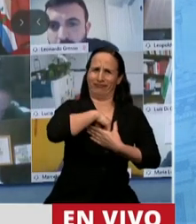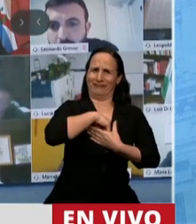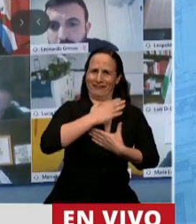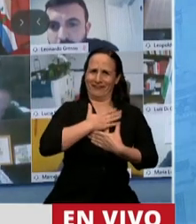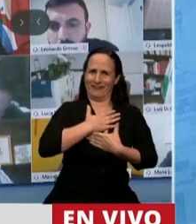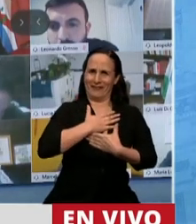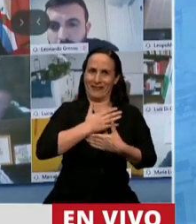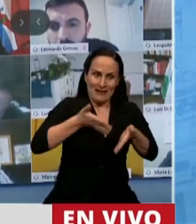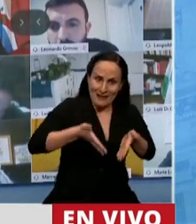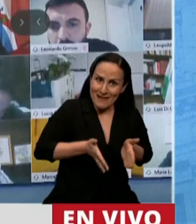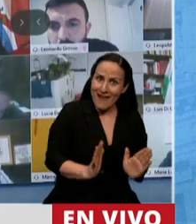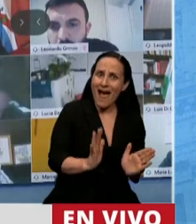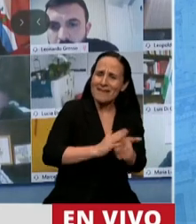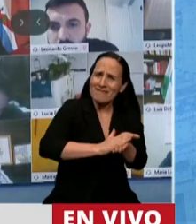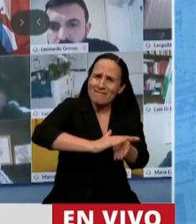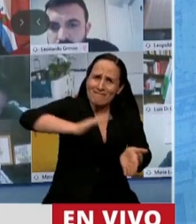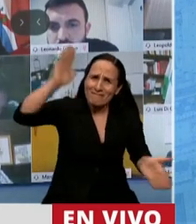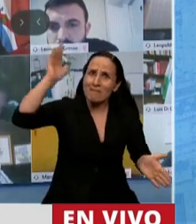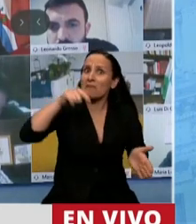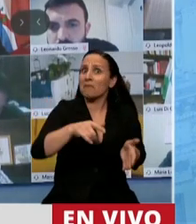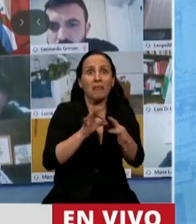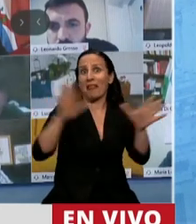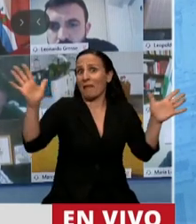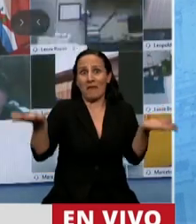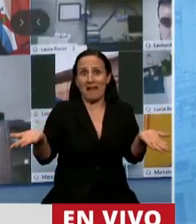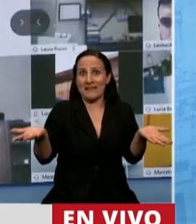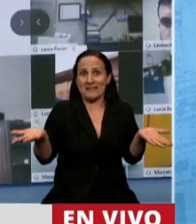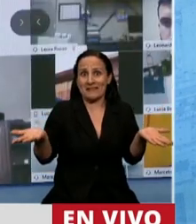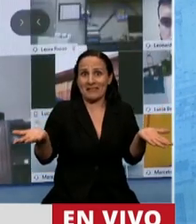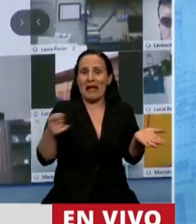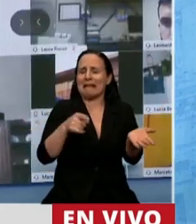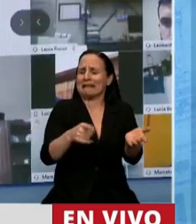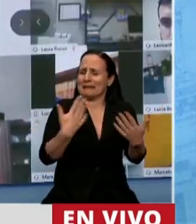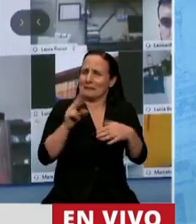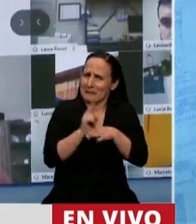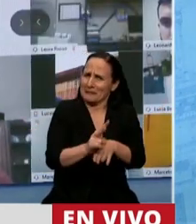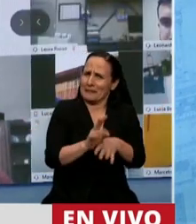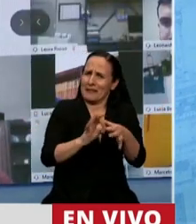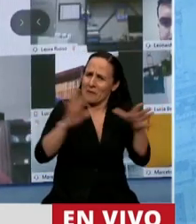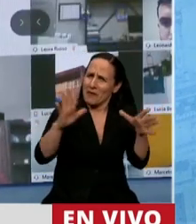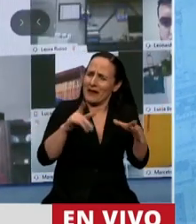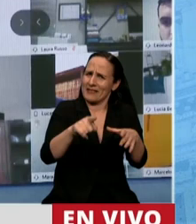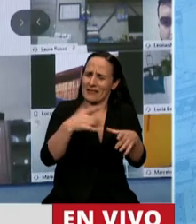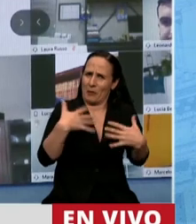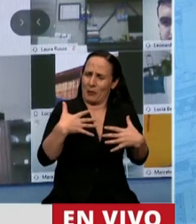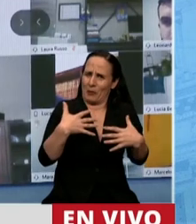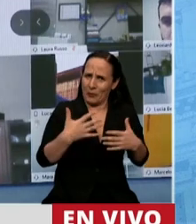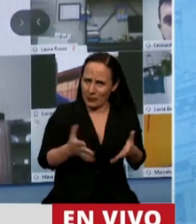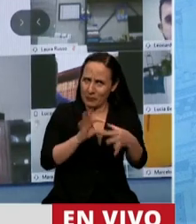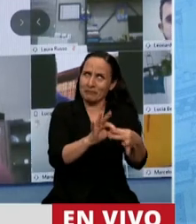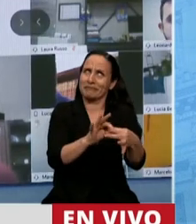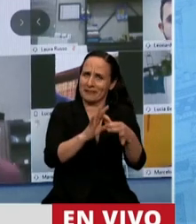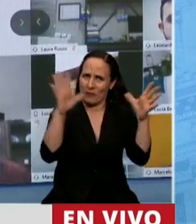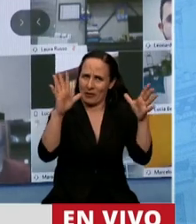nació, perdón, y vivió toda la vida en democracia y que abraza a la democracia profundamente. Por eso